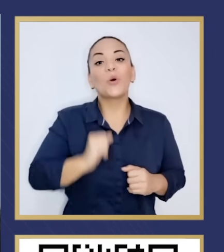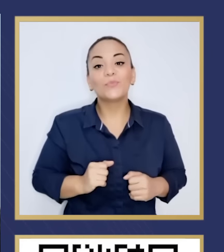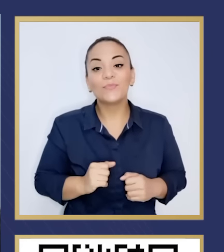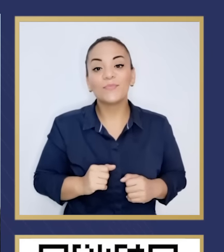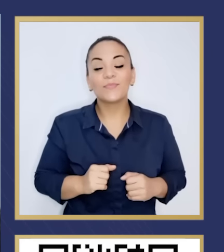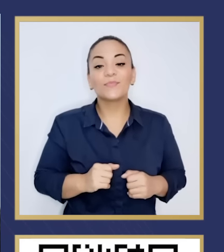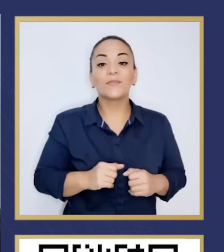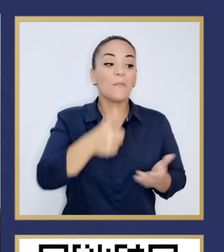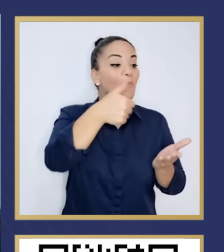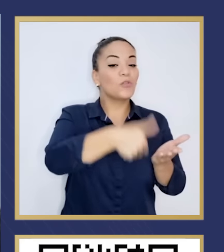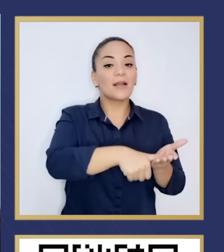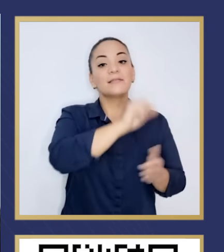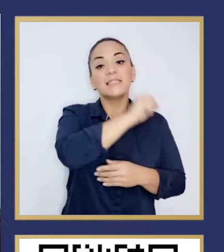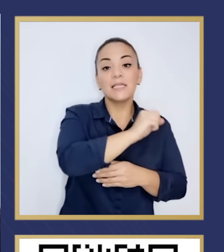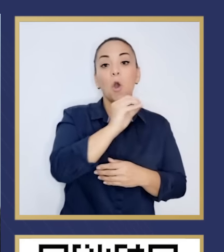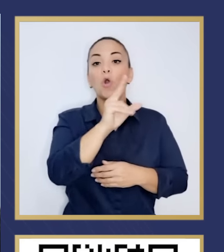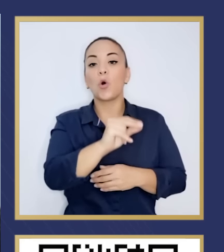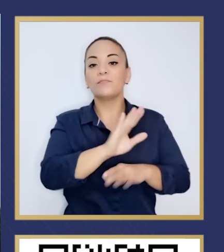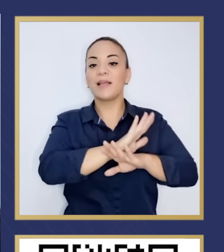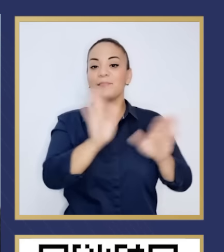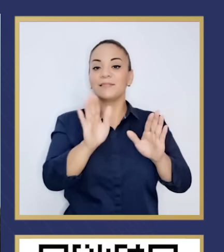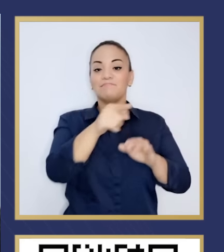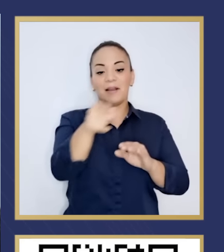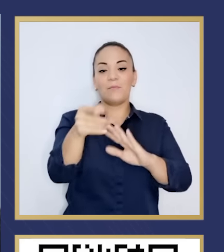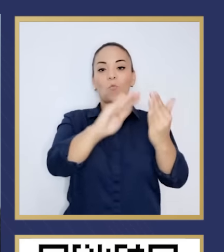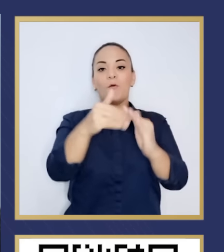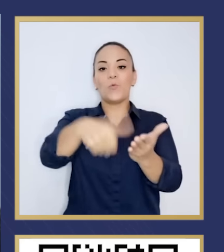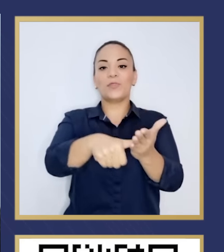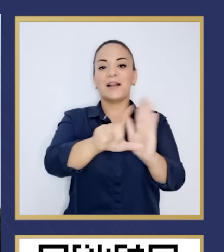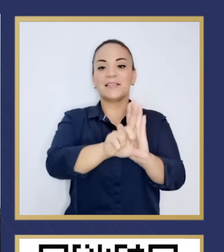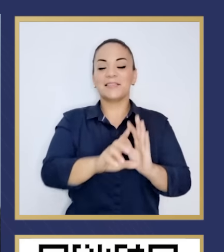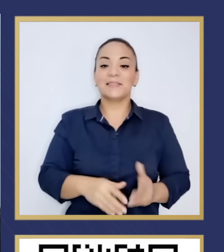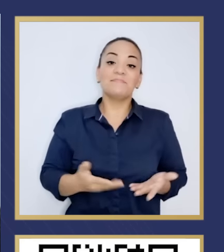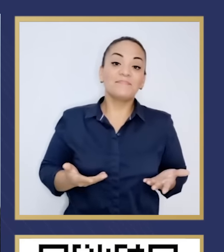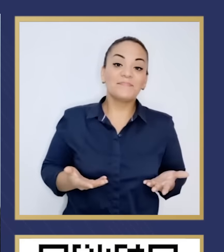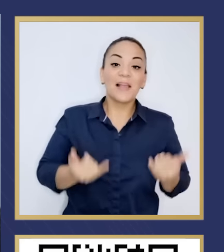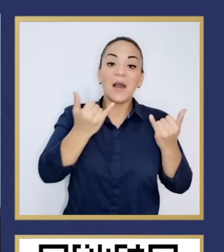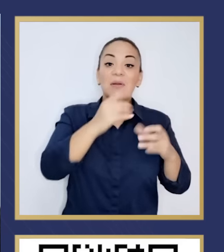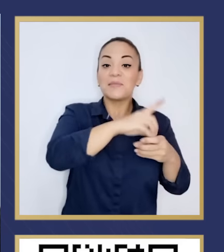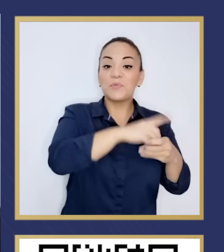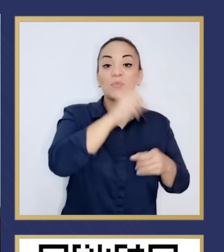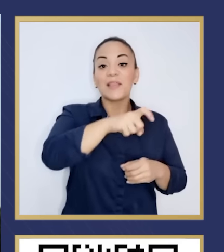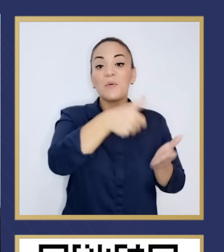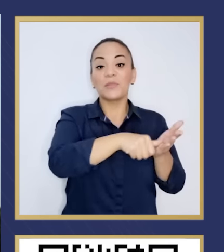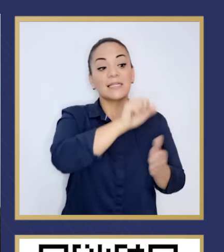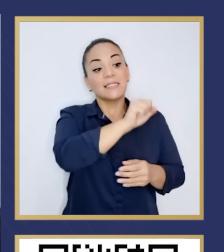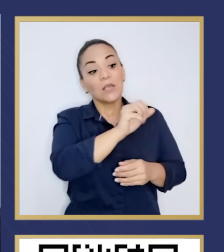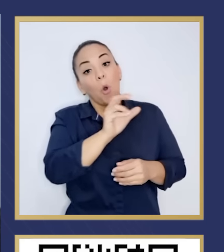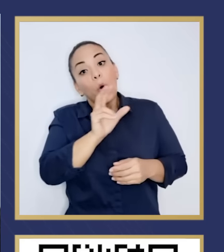votar sí o no al referéndum, que votar sí o no a